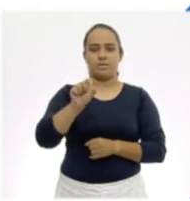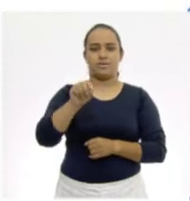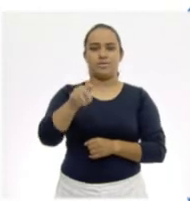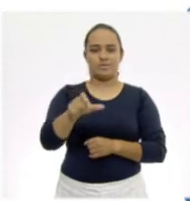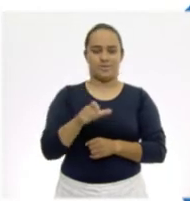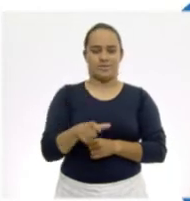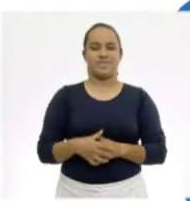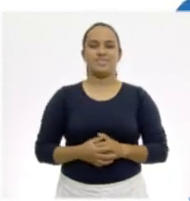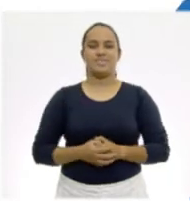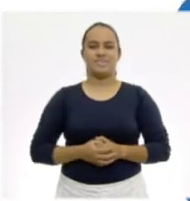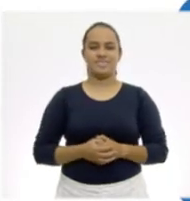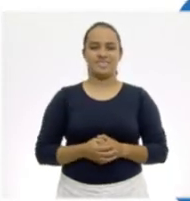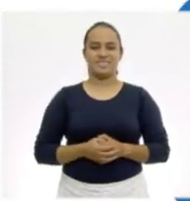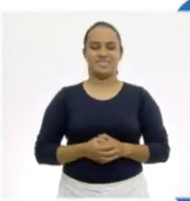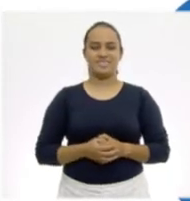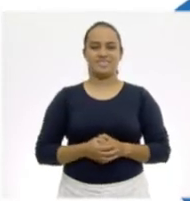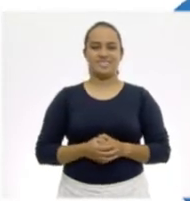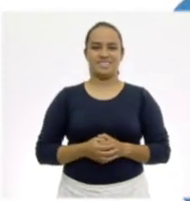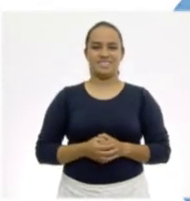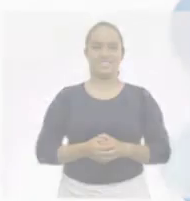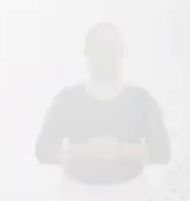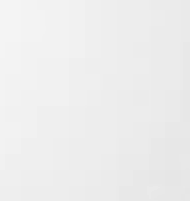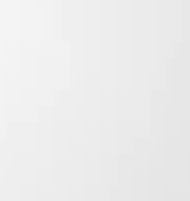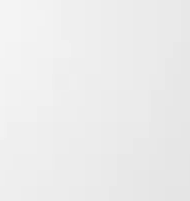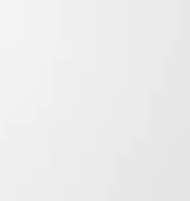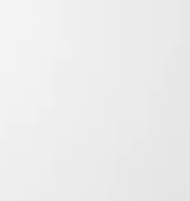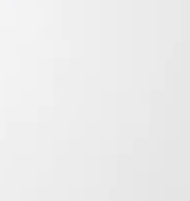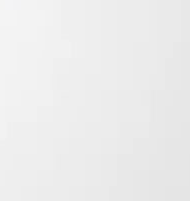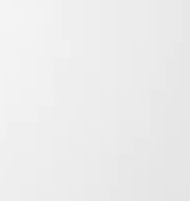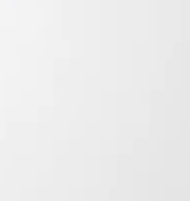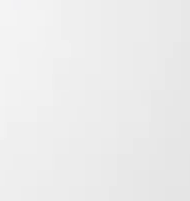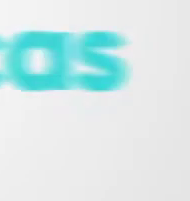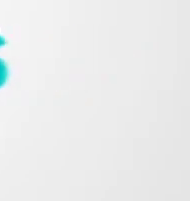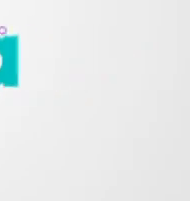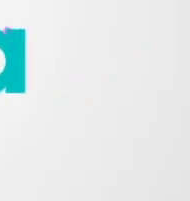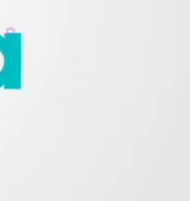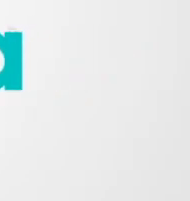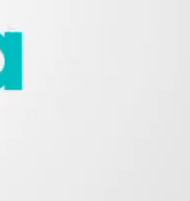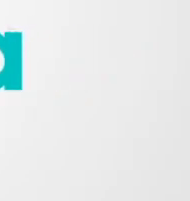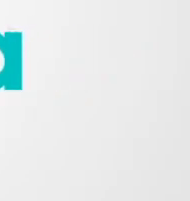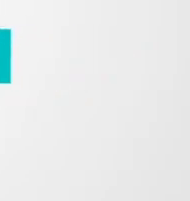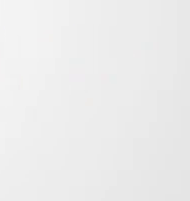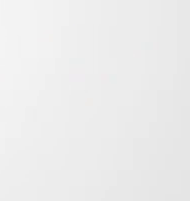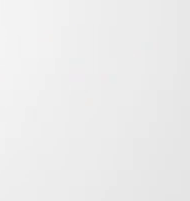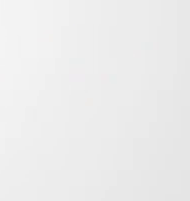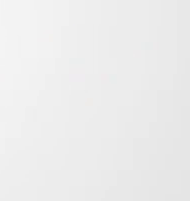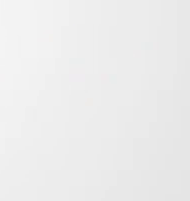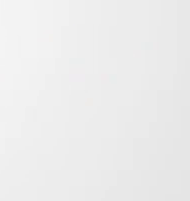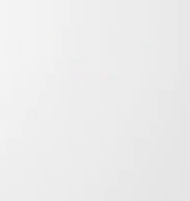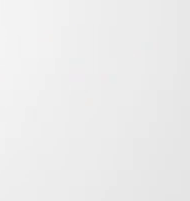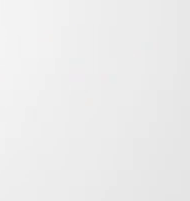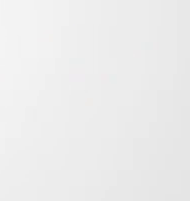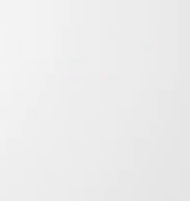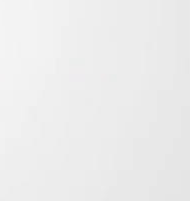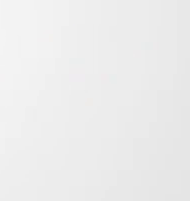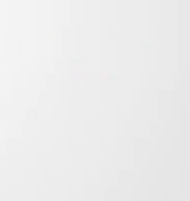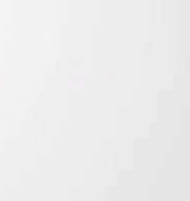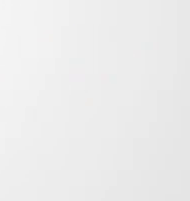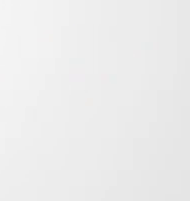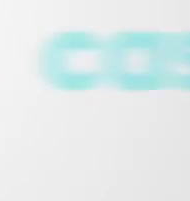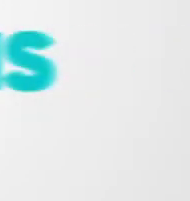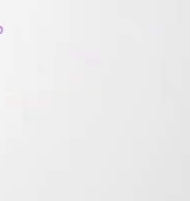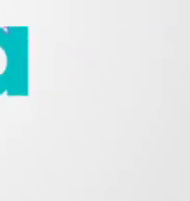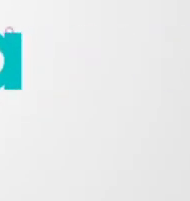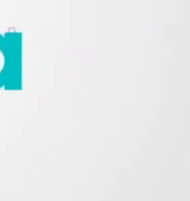.cep.gov.mx ¡Gracias! ¡Gracias! ¡Gracias!